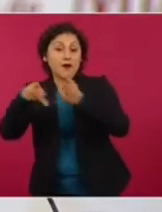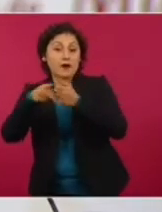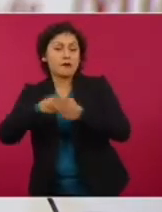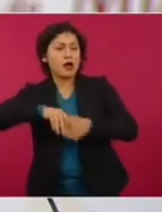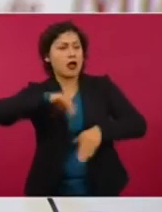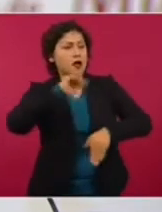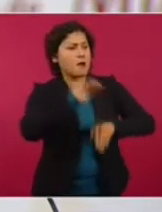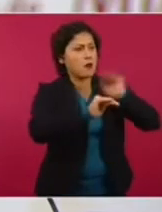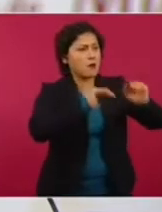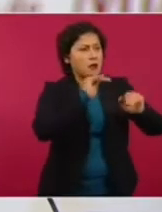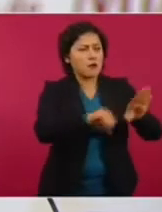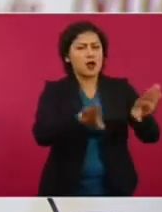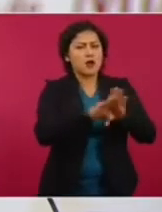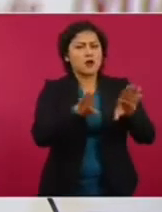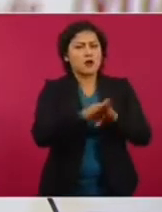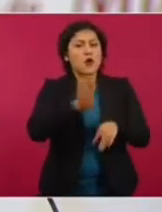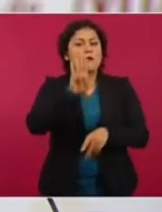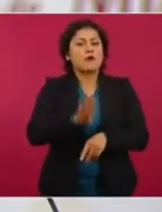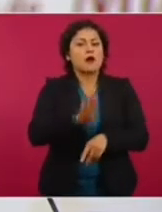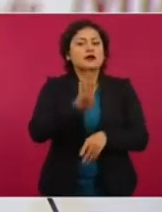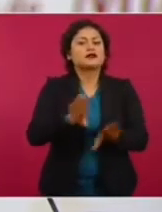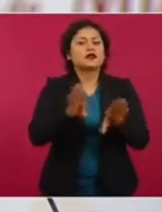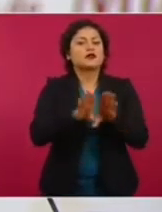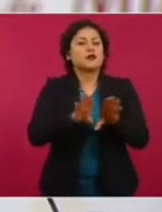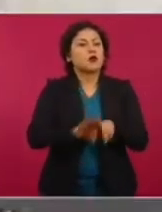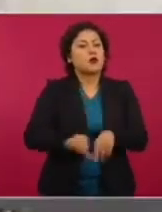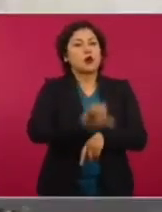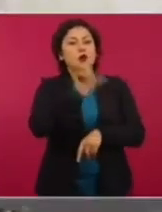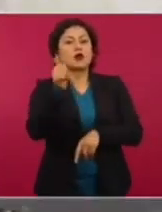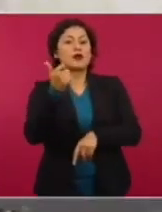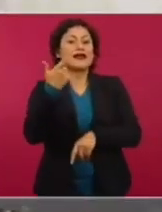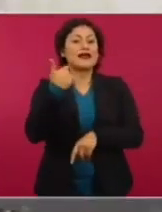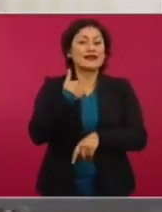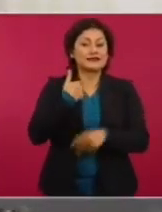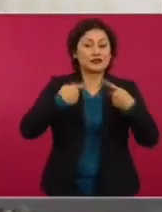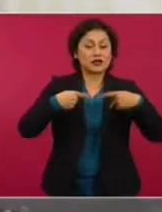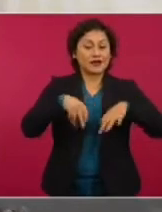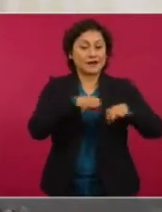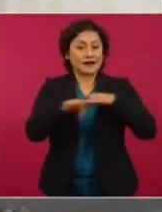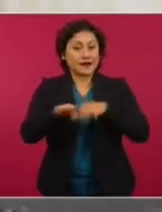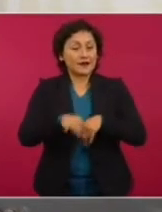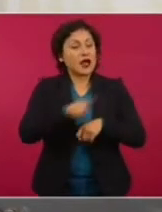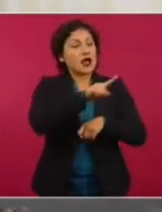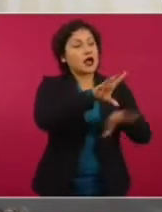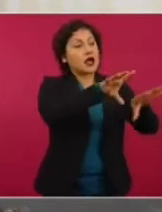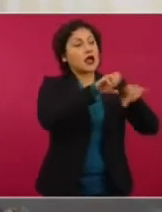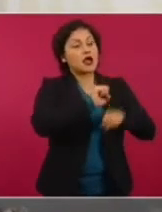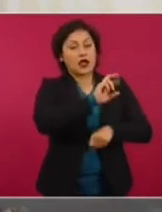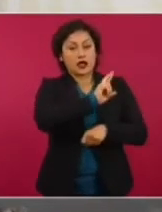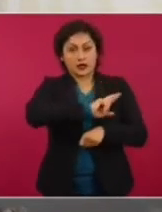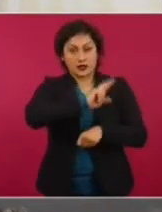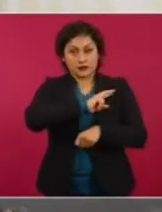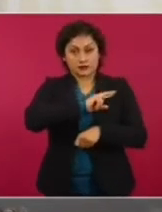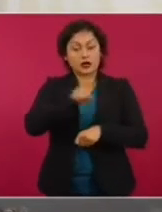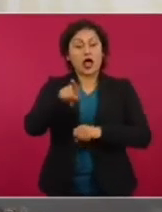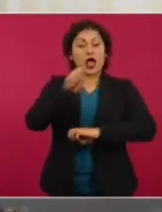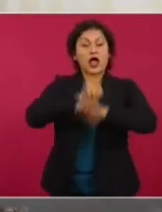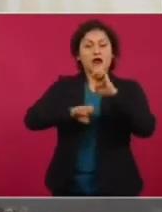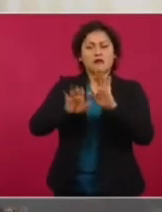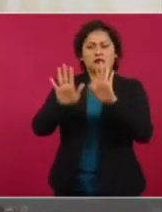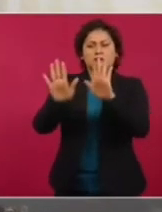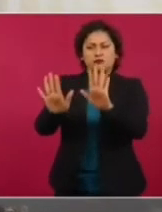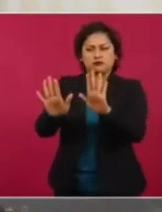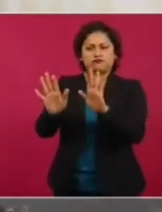interés porque un ex empleado alquiló la casa. La empresa contrató un despacho especializado que realizó una